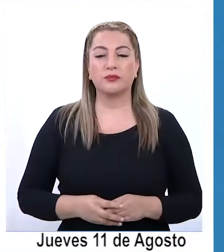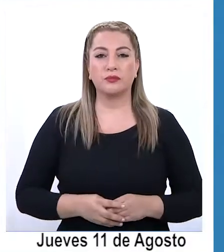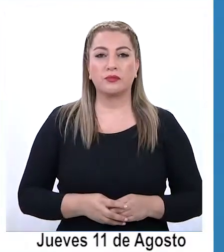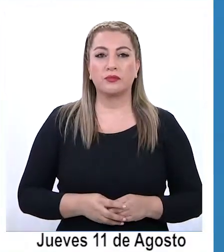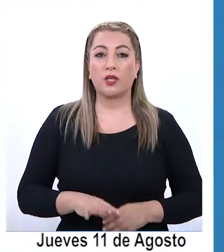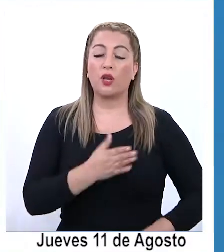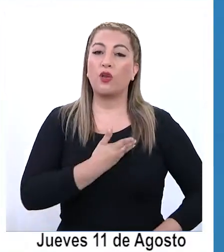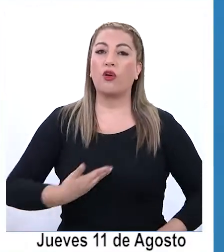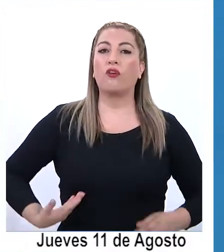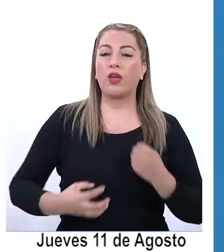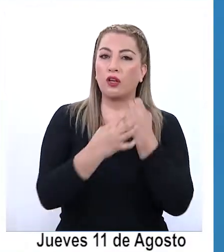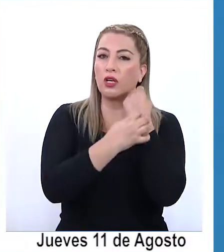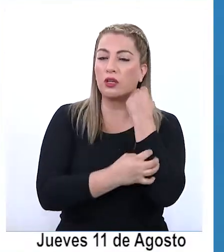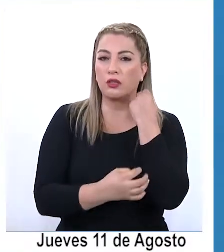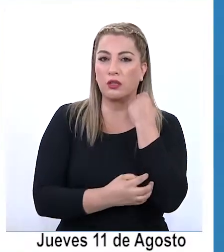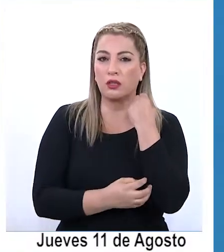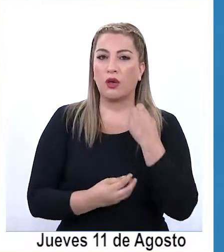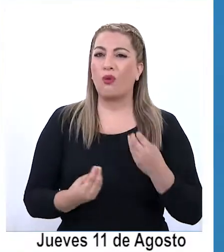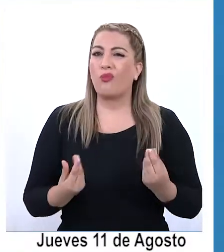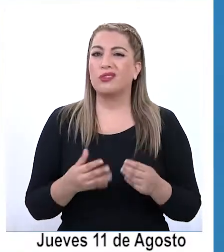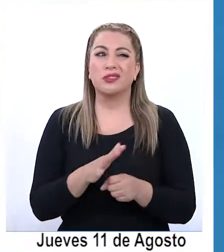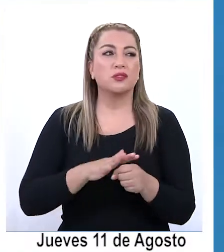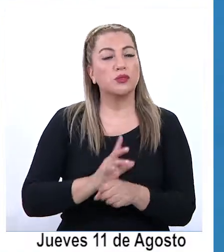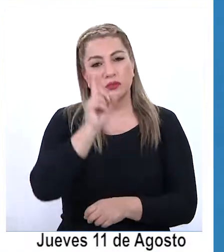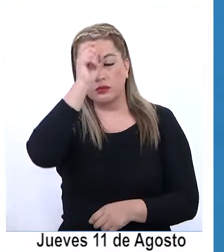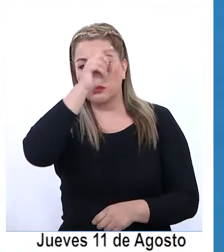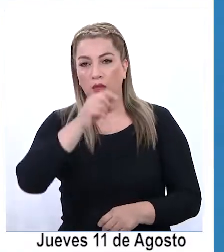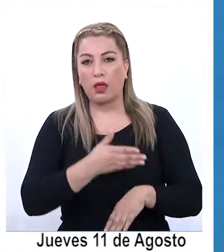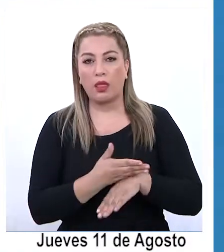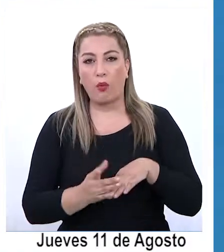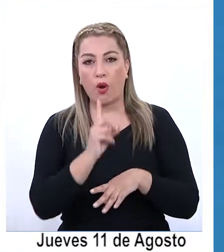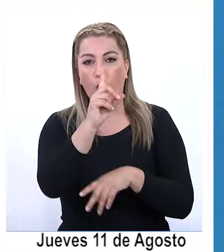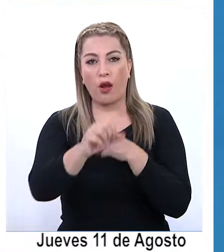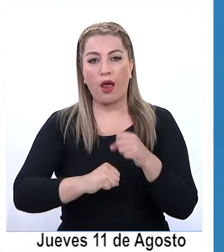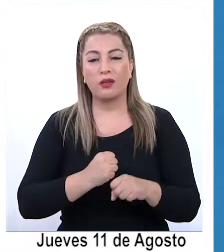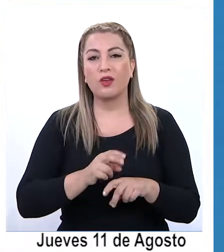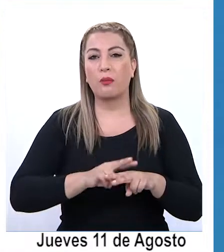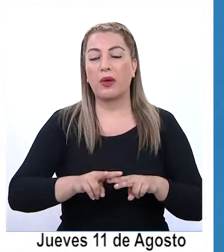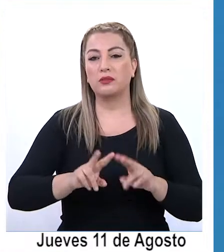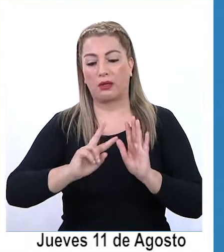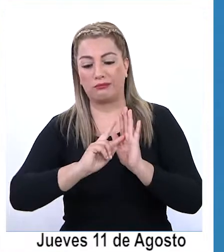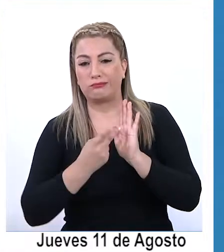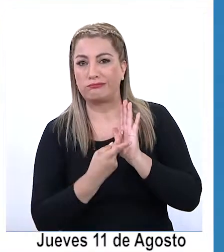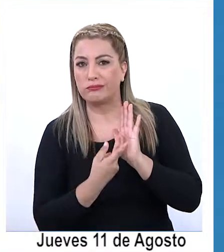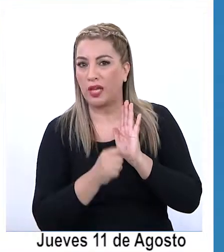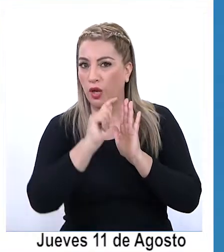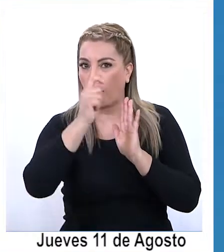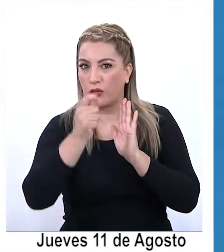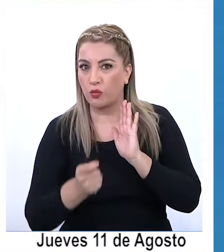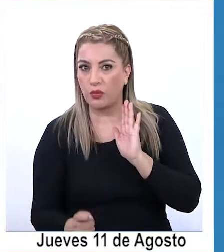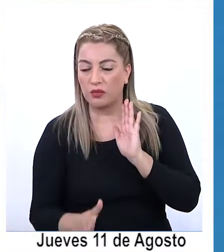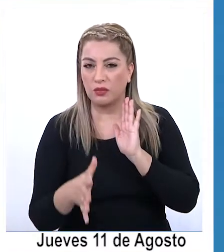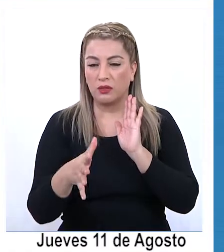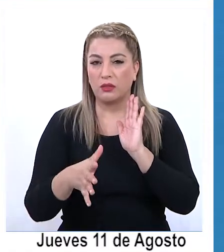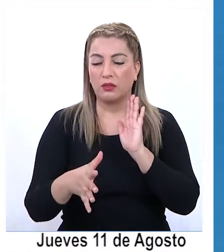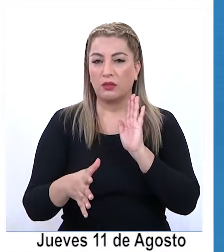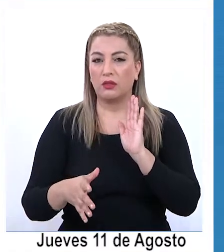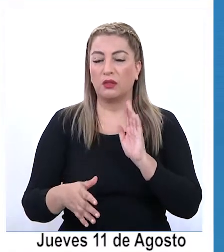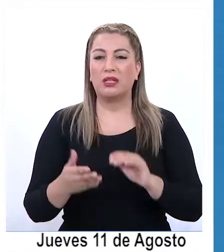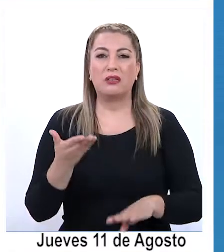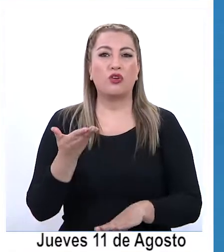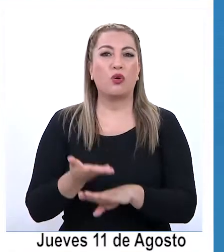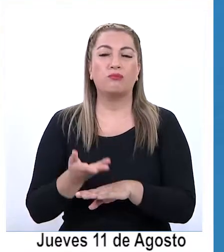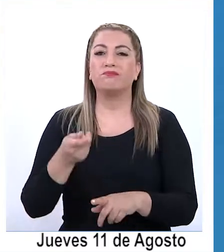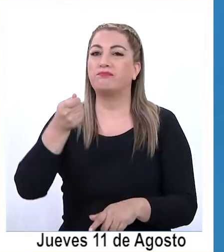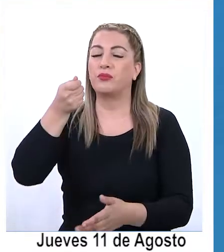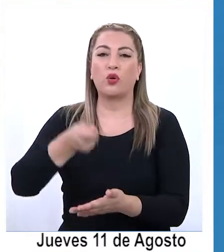posible que los gobiernos regionales tengan muchas complejidades y se tarden un año para poder hacer una modificación presupuestaria y poder adquirir camiones aljibes si